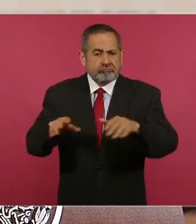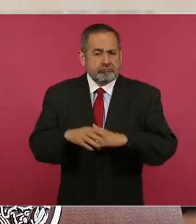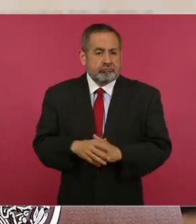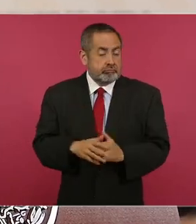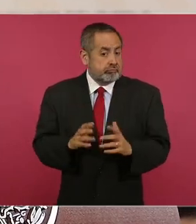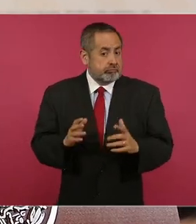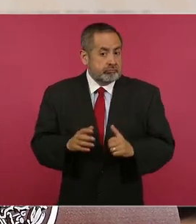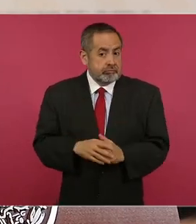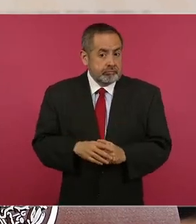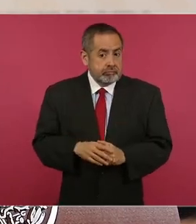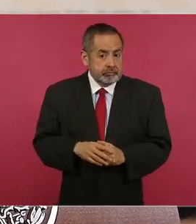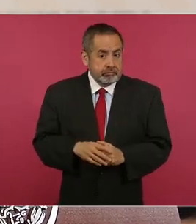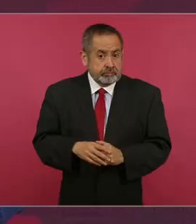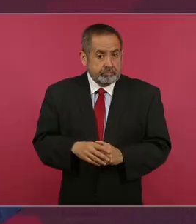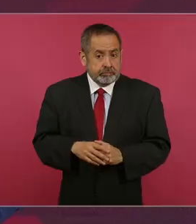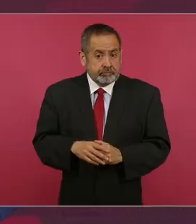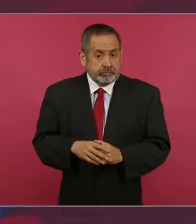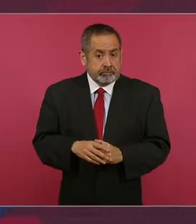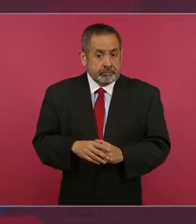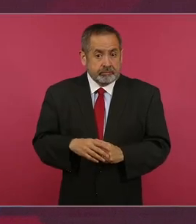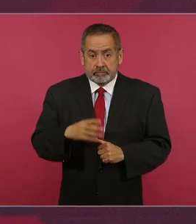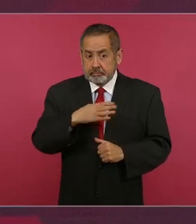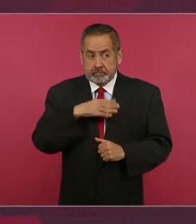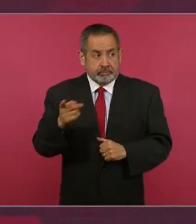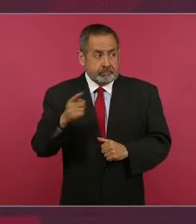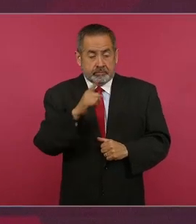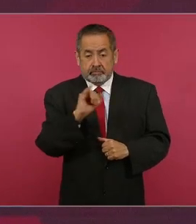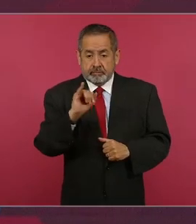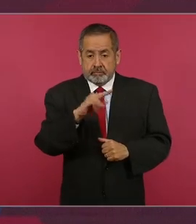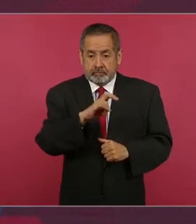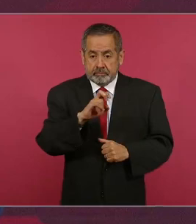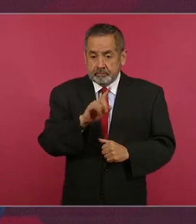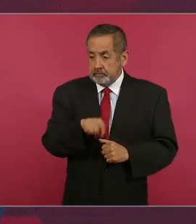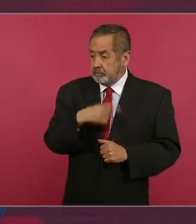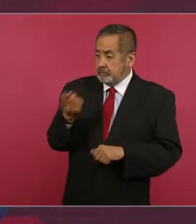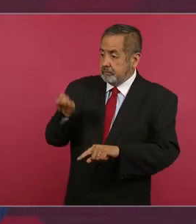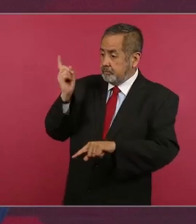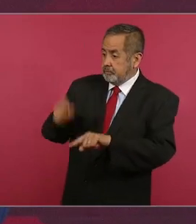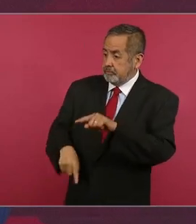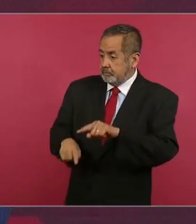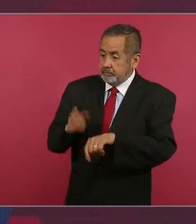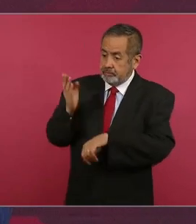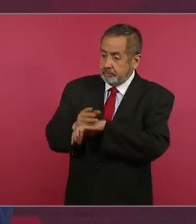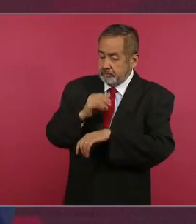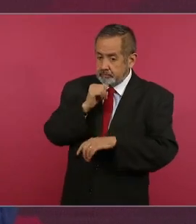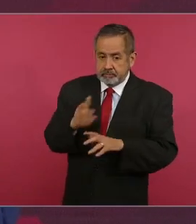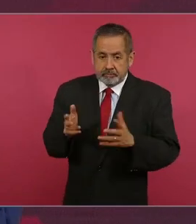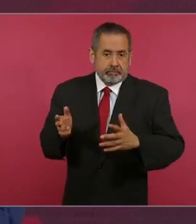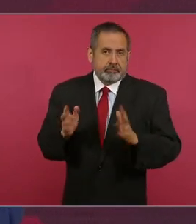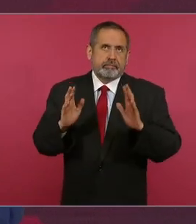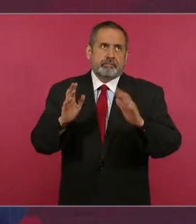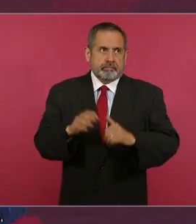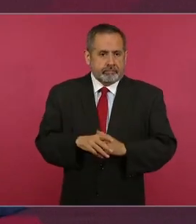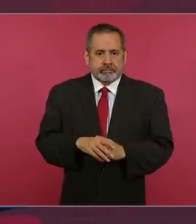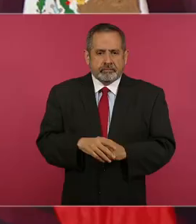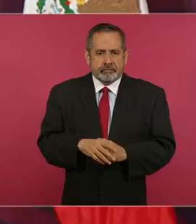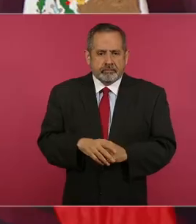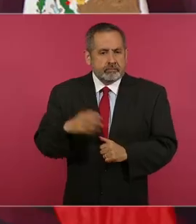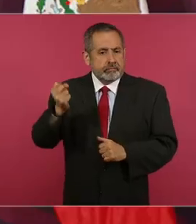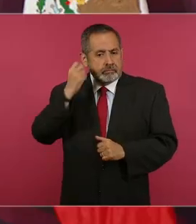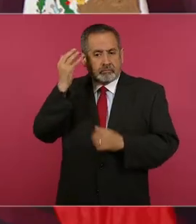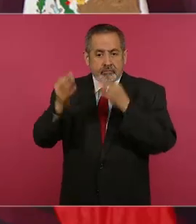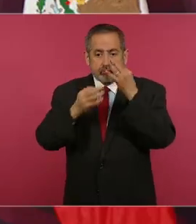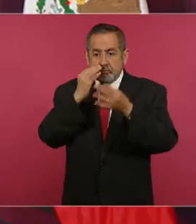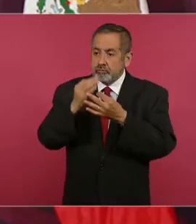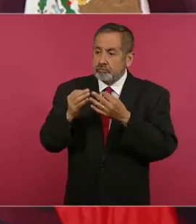que no han censurado a esta mañanera,